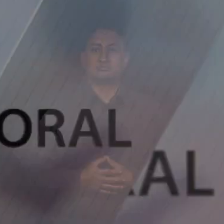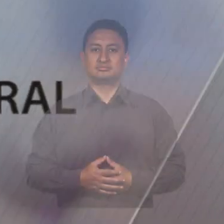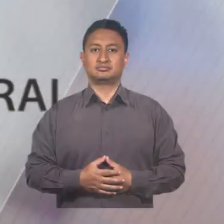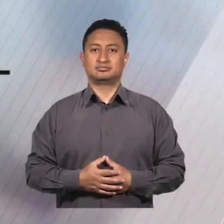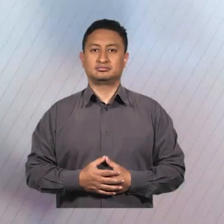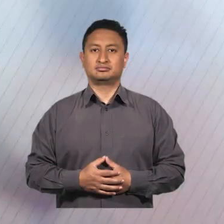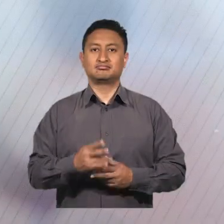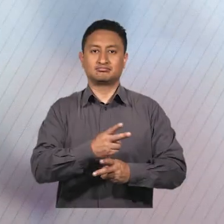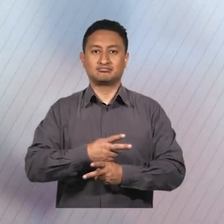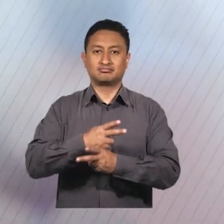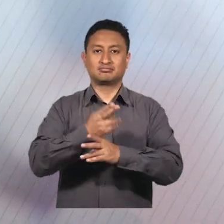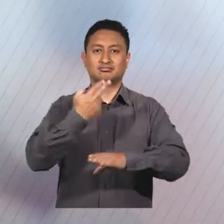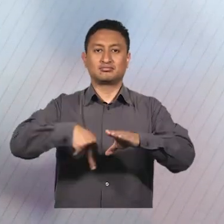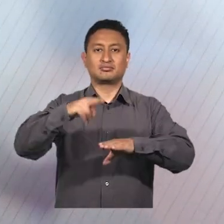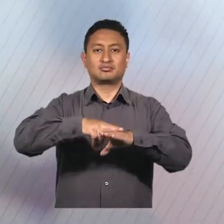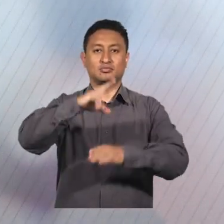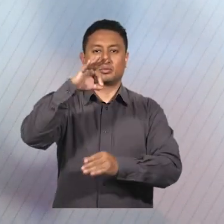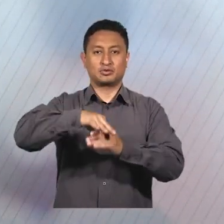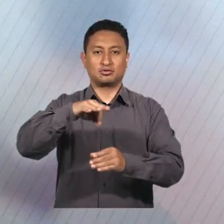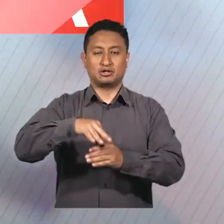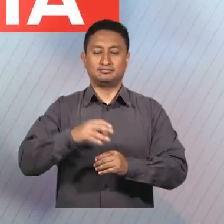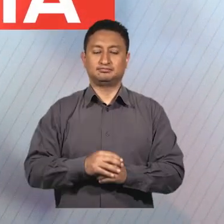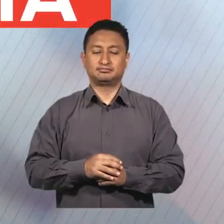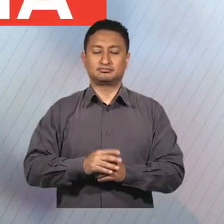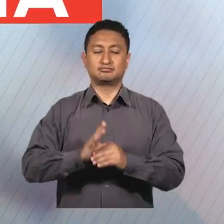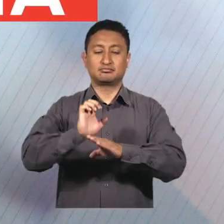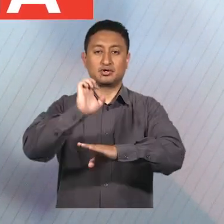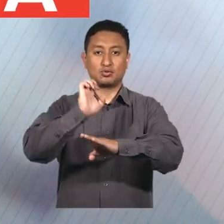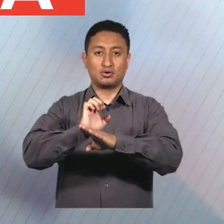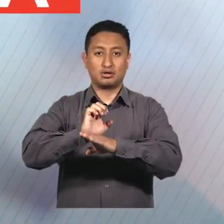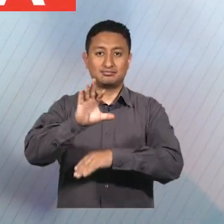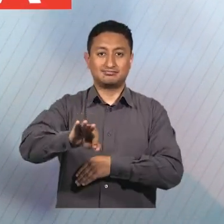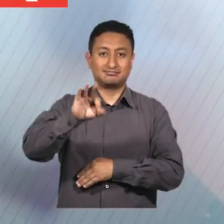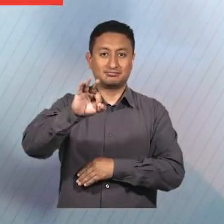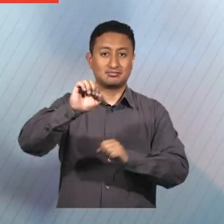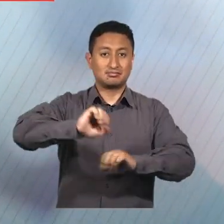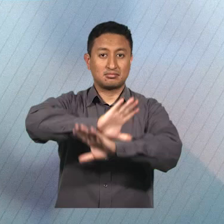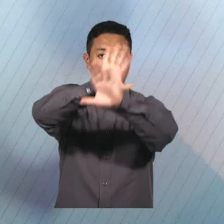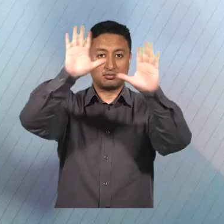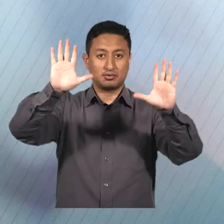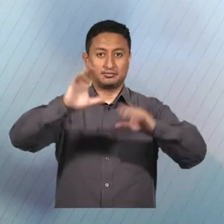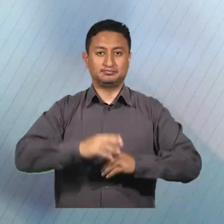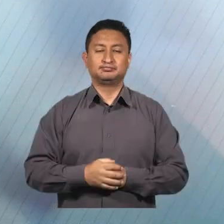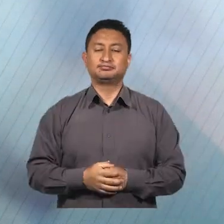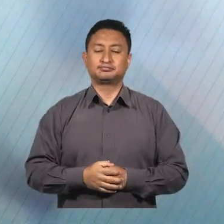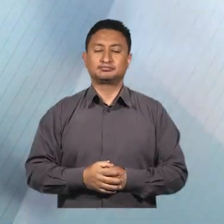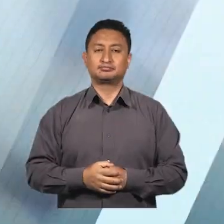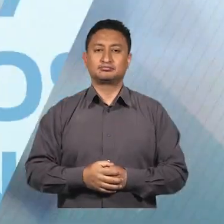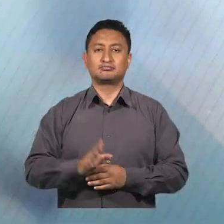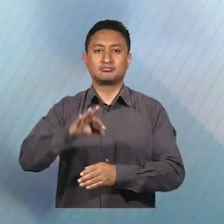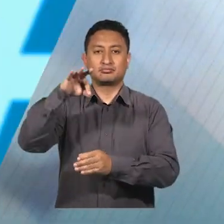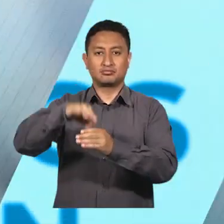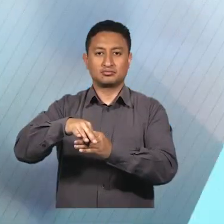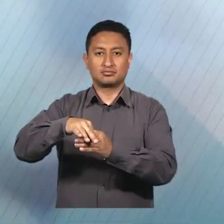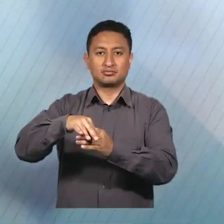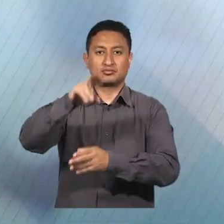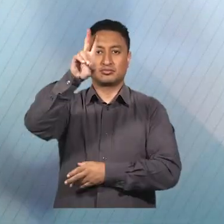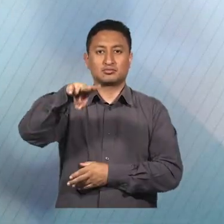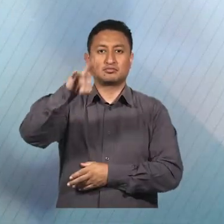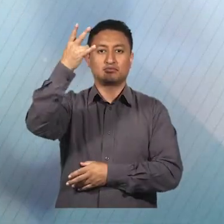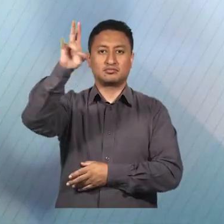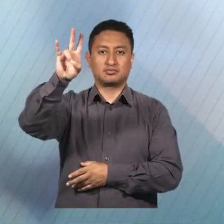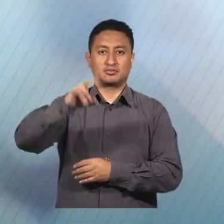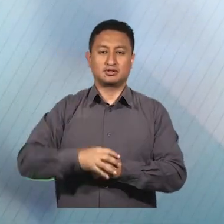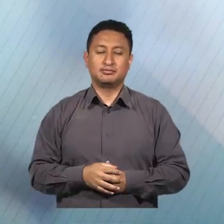Consejo Nacional Electoral. Ecuador. Elige con transparencia. Elecciones 2017.